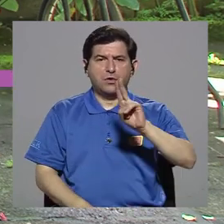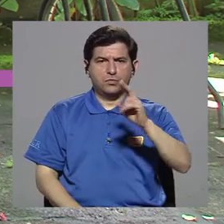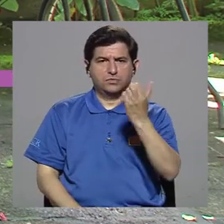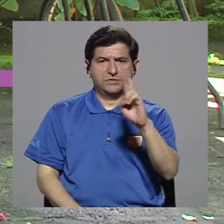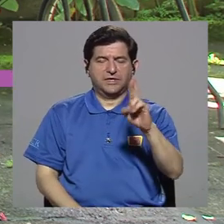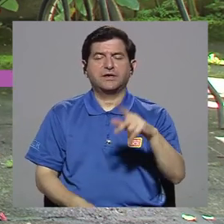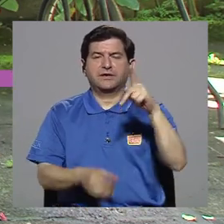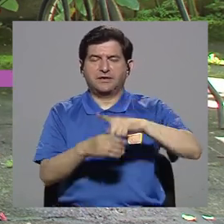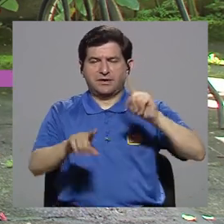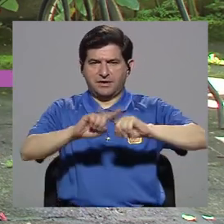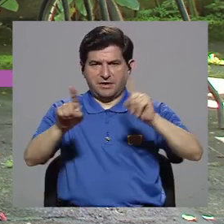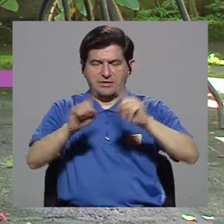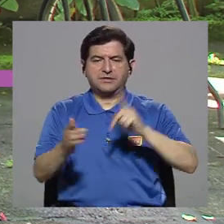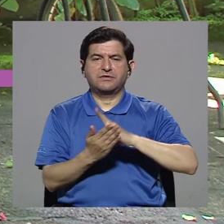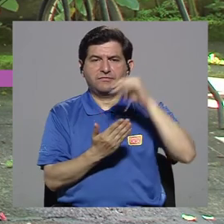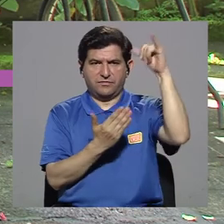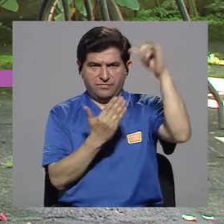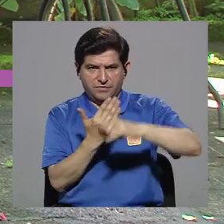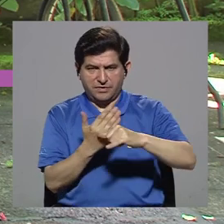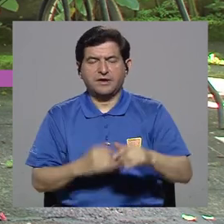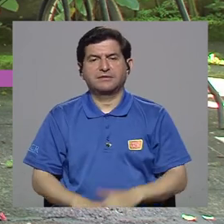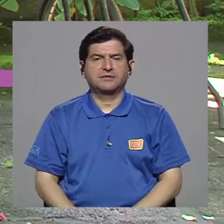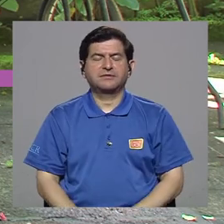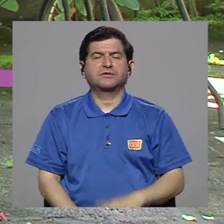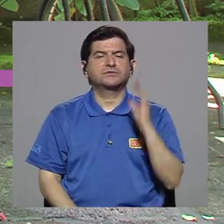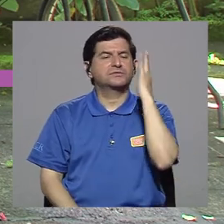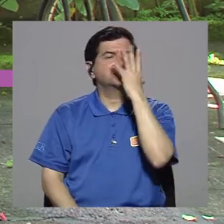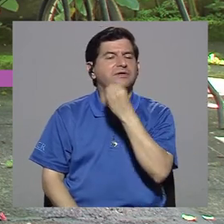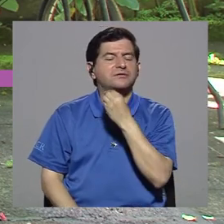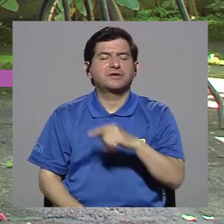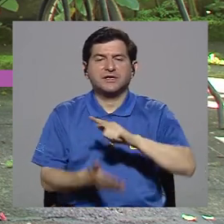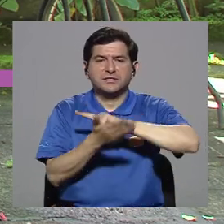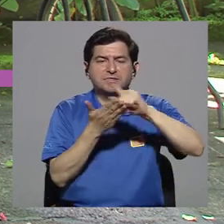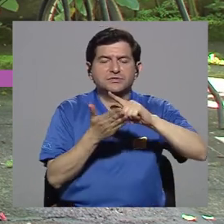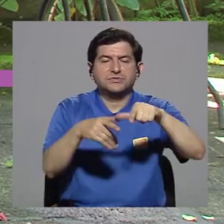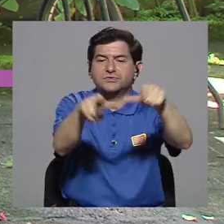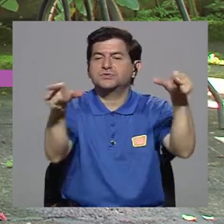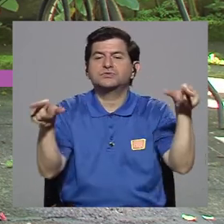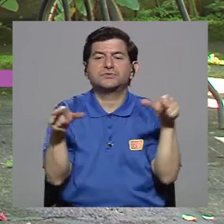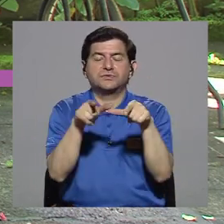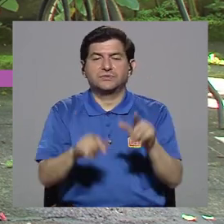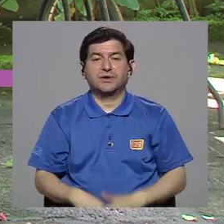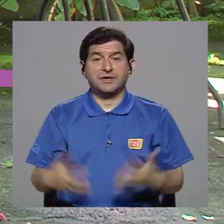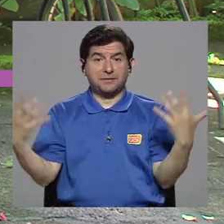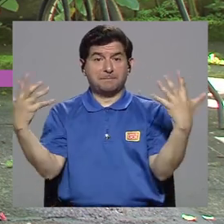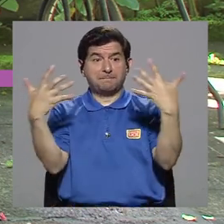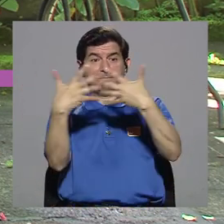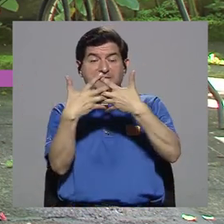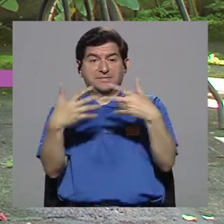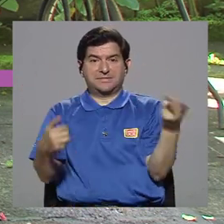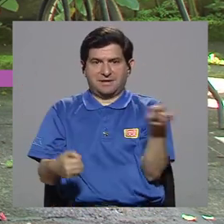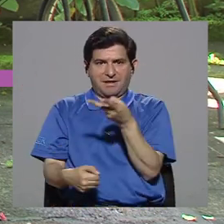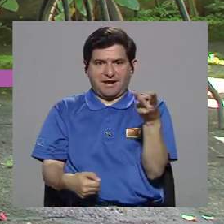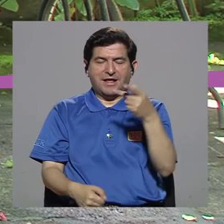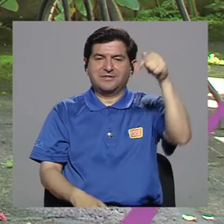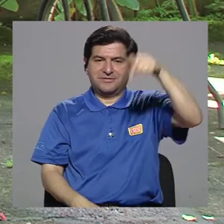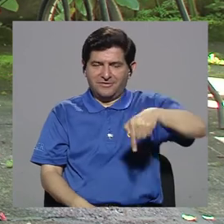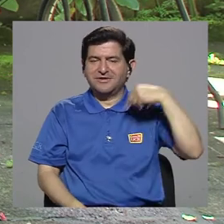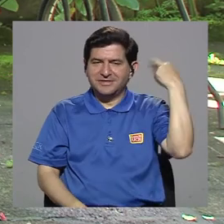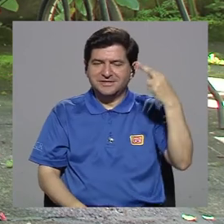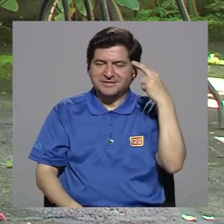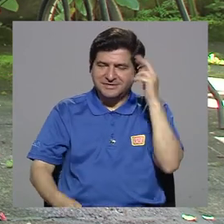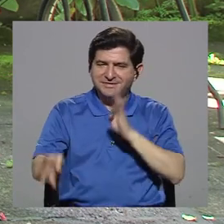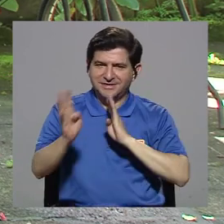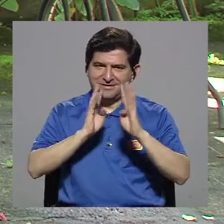también ha participado en varios proyectos de, digamos, de embellecimiento y limpieza de lugares y mezclando esas dos áreas es que estamos